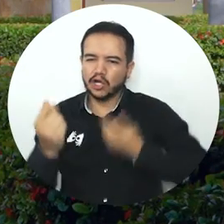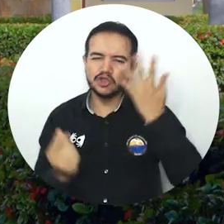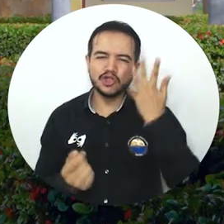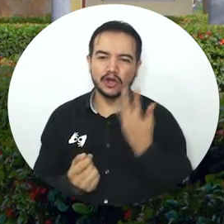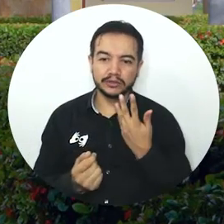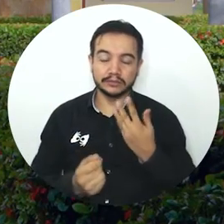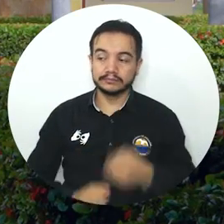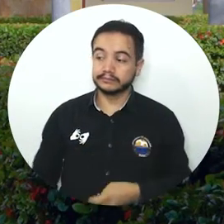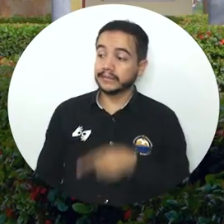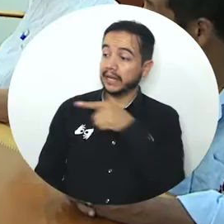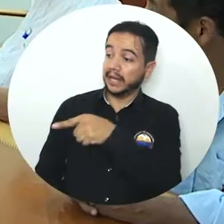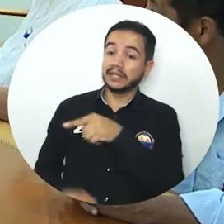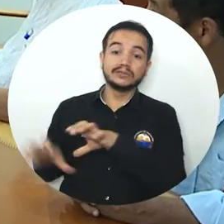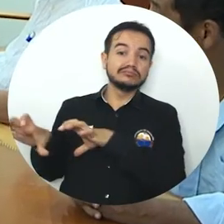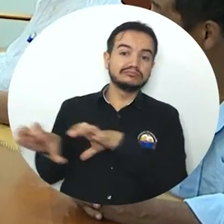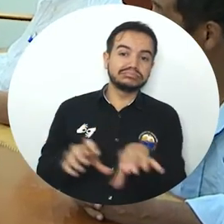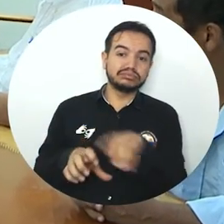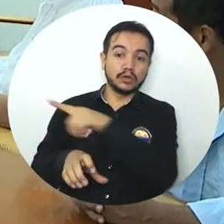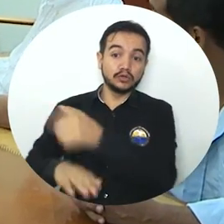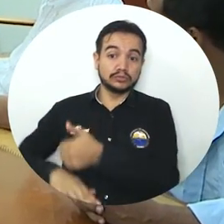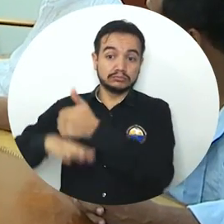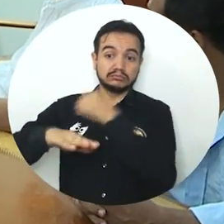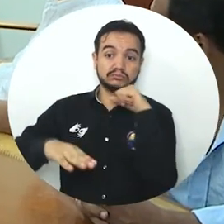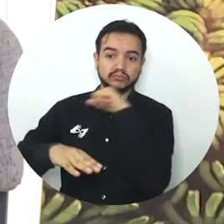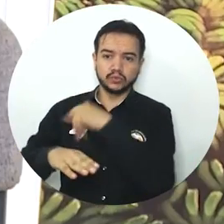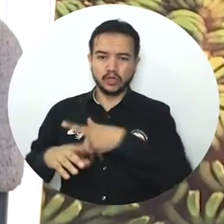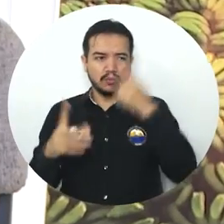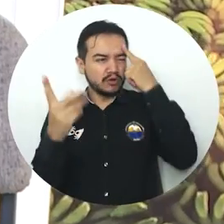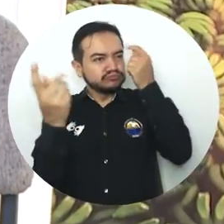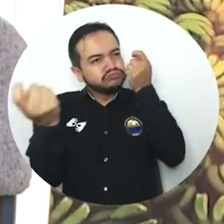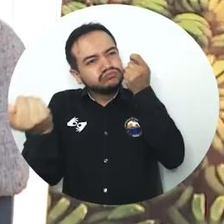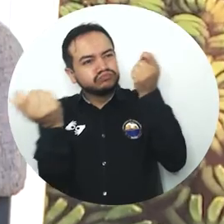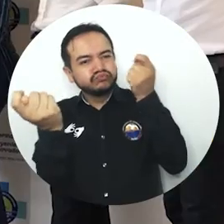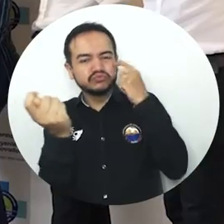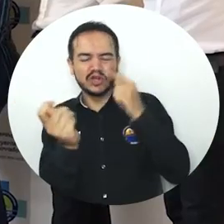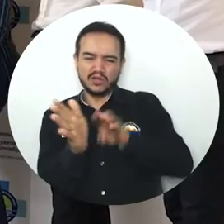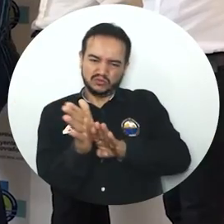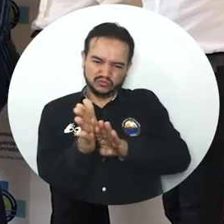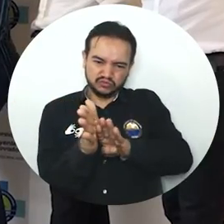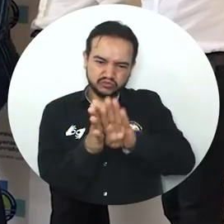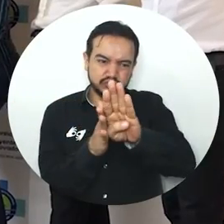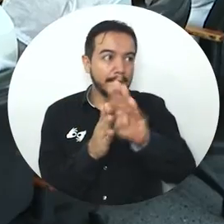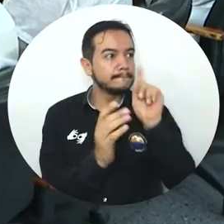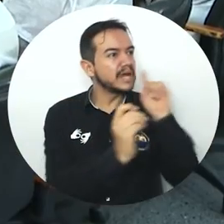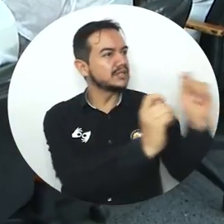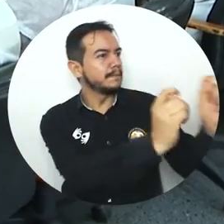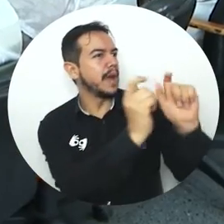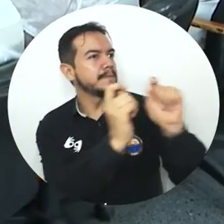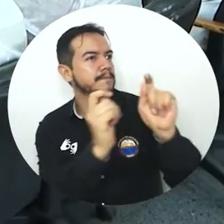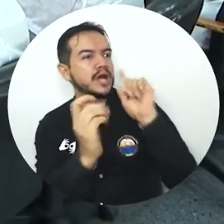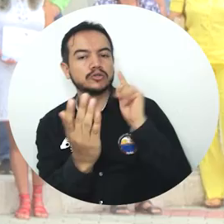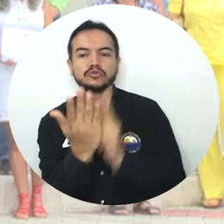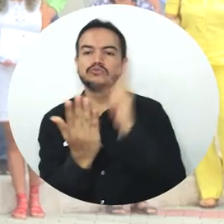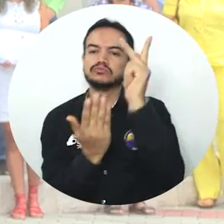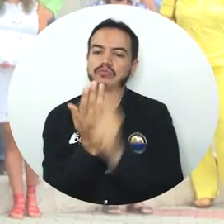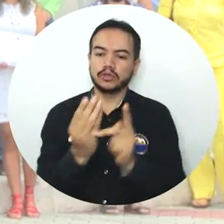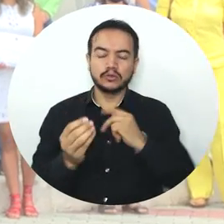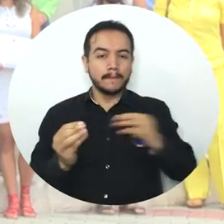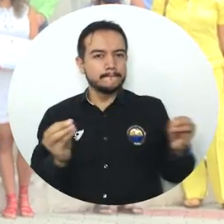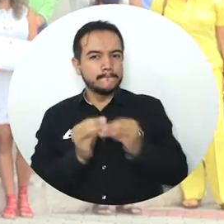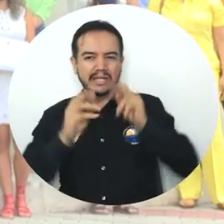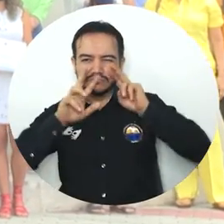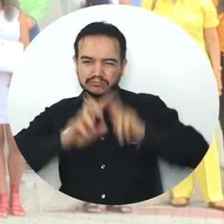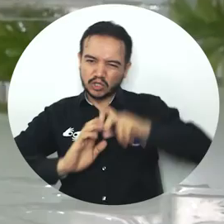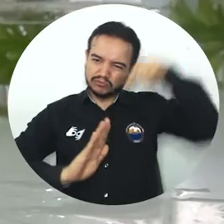su administración rectoral, el doctor Pablo Vera ha direccionado estratégicamente a Unimagdalena a lograr mayor financiación de proyectos e incrementar